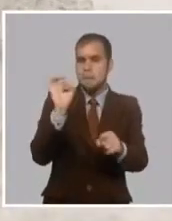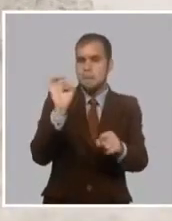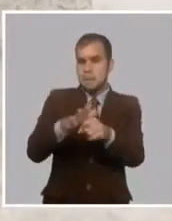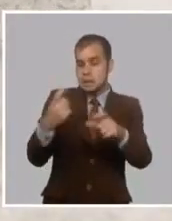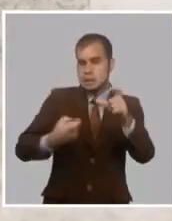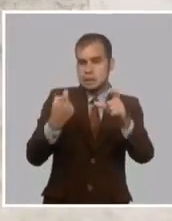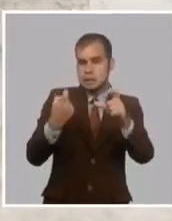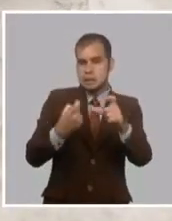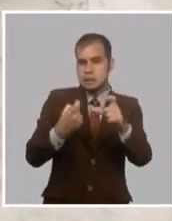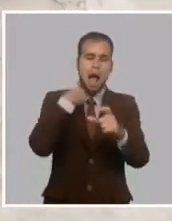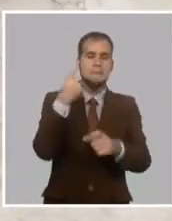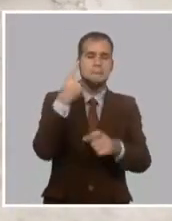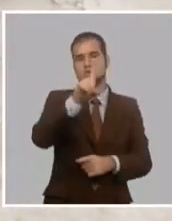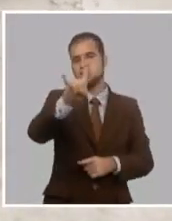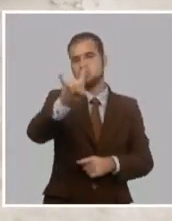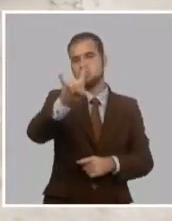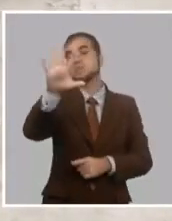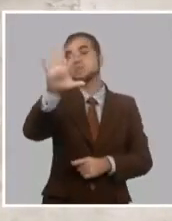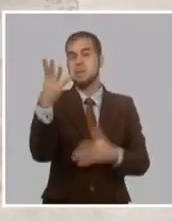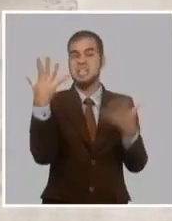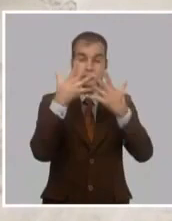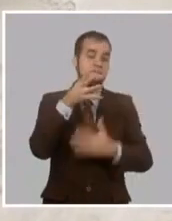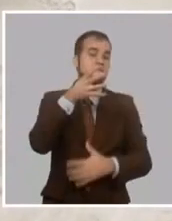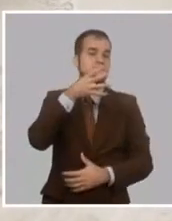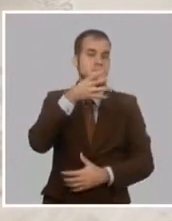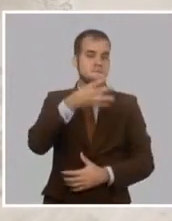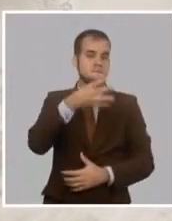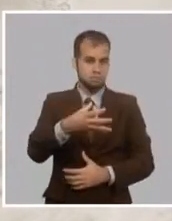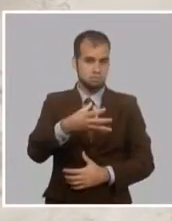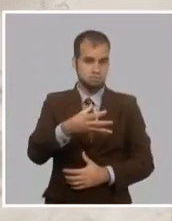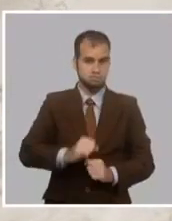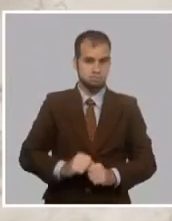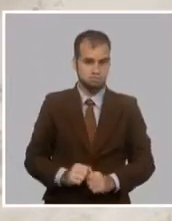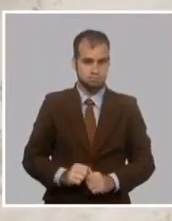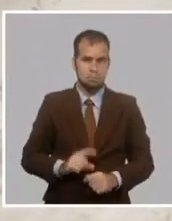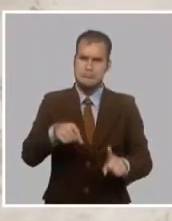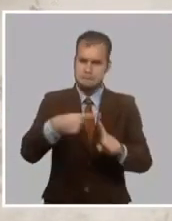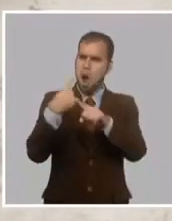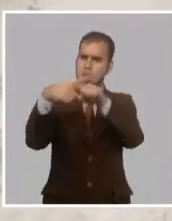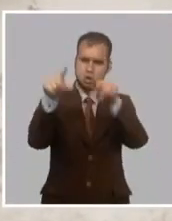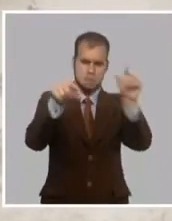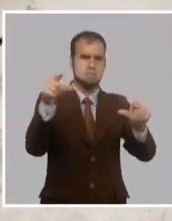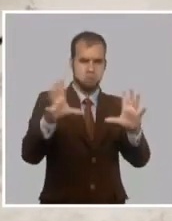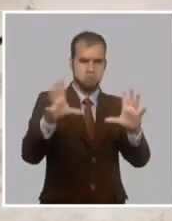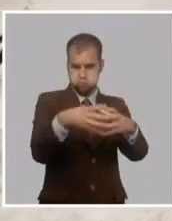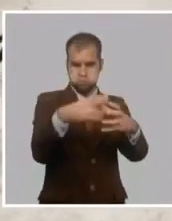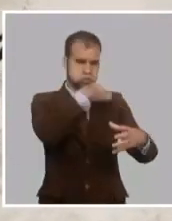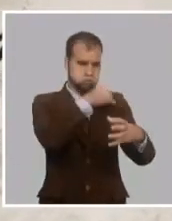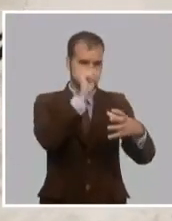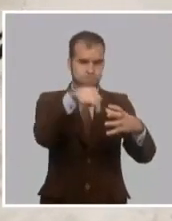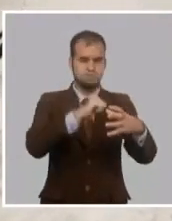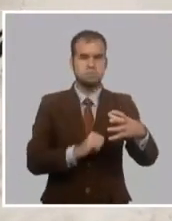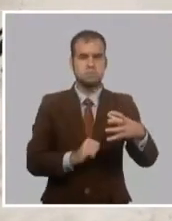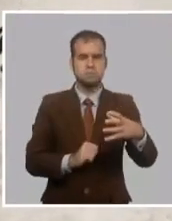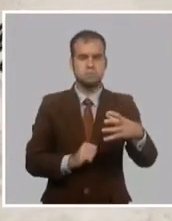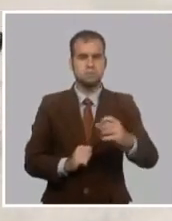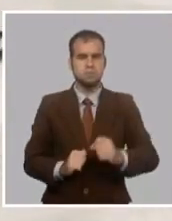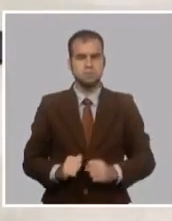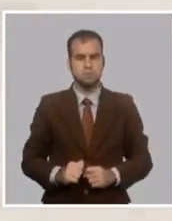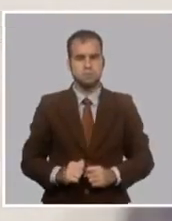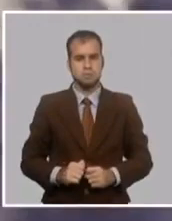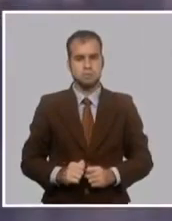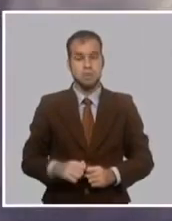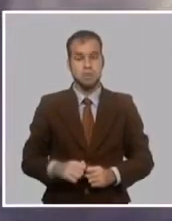lucha iniciada en 1953 por Fidel Castro y la generación del centenario. Fue proclamado como autor intelectual del